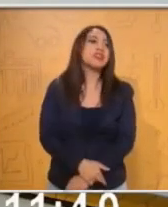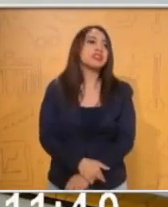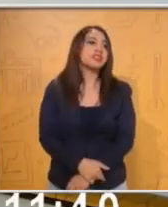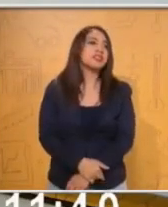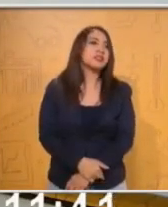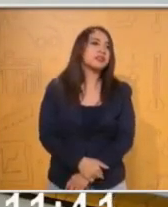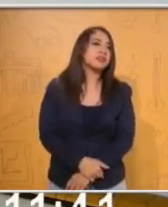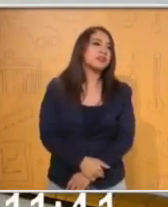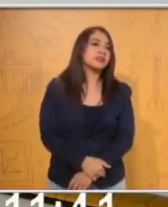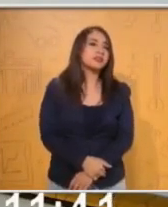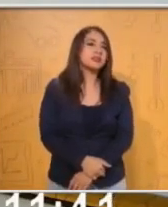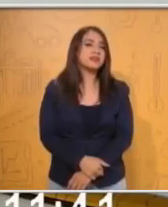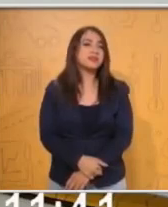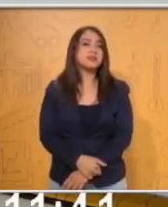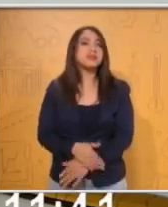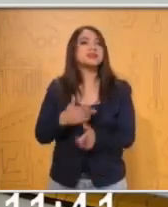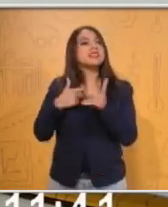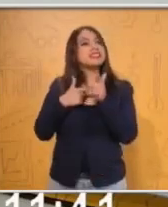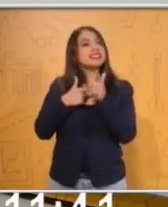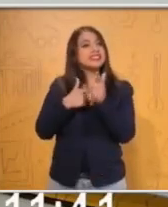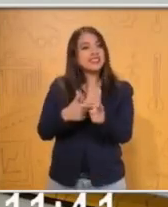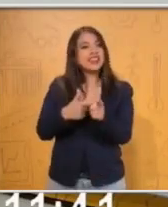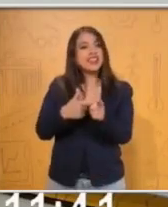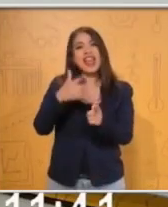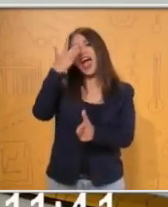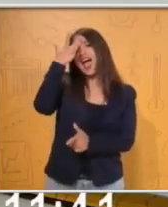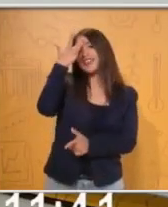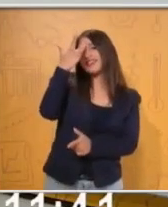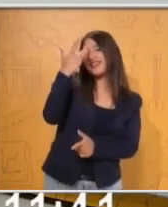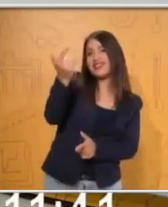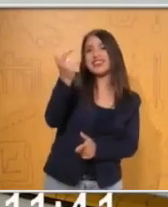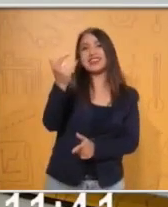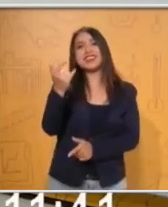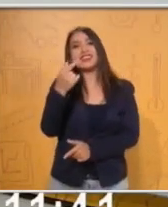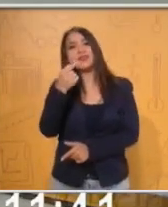¿O Vamos a continuar. Adivina, adivinador.